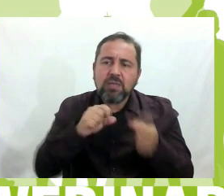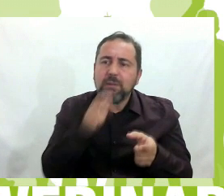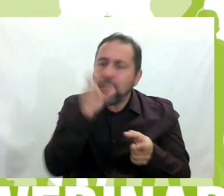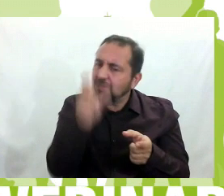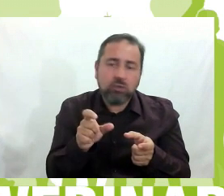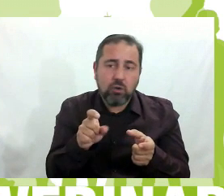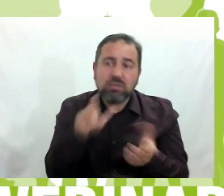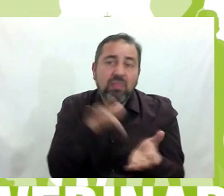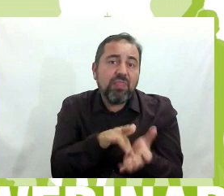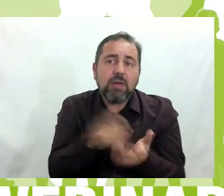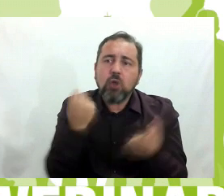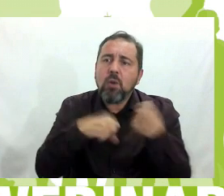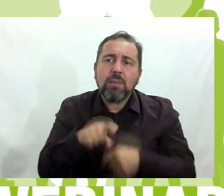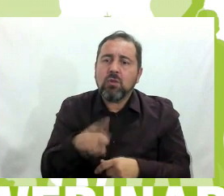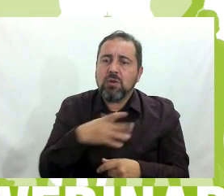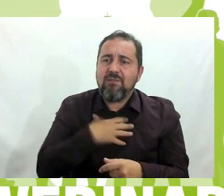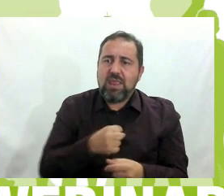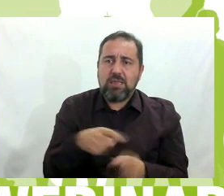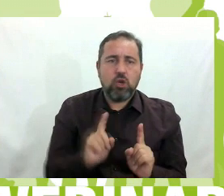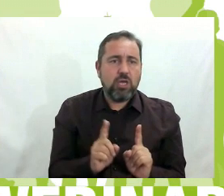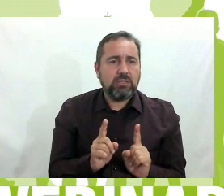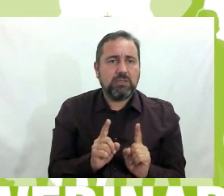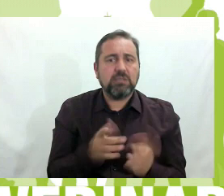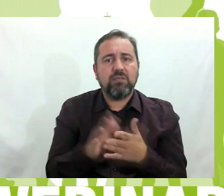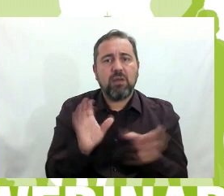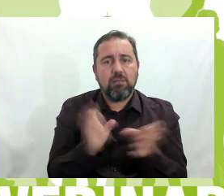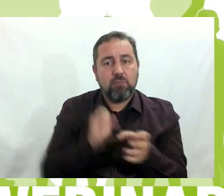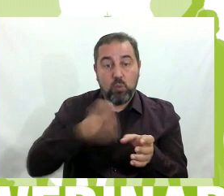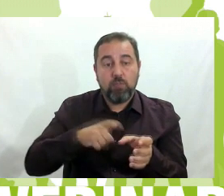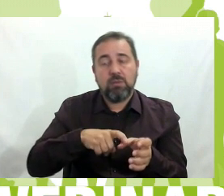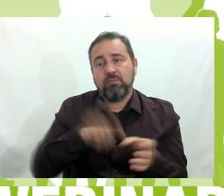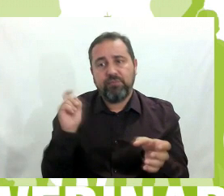porque ese día ha tenido un comportamiento que no es valiente y sale del club.